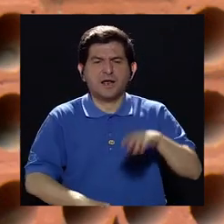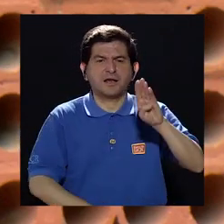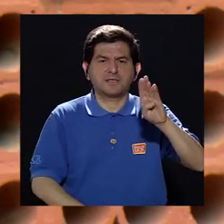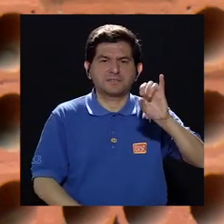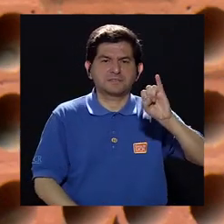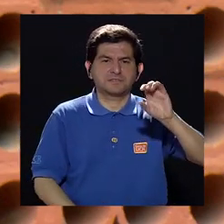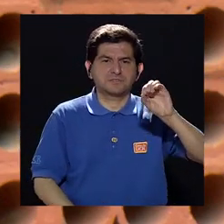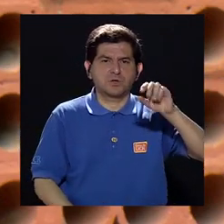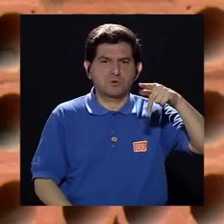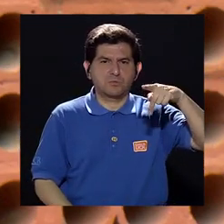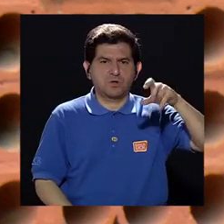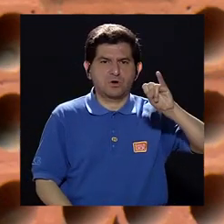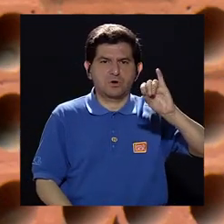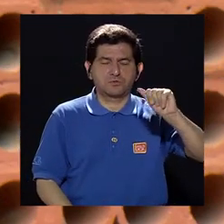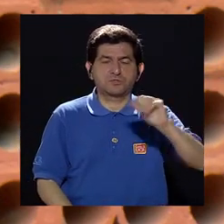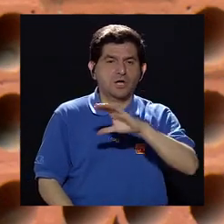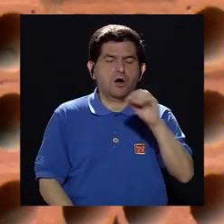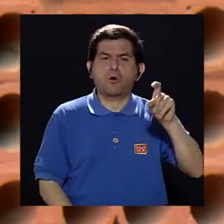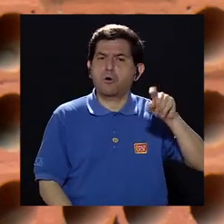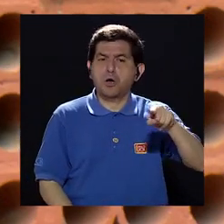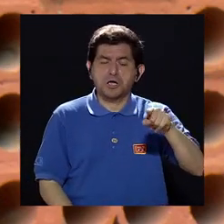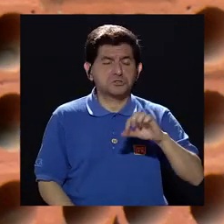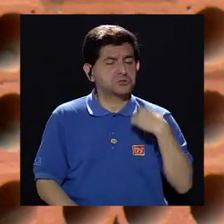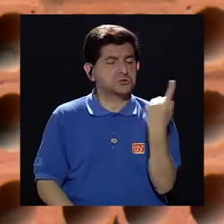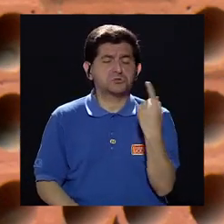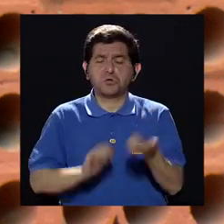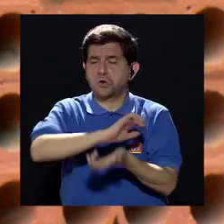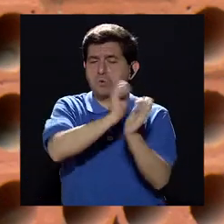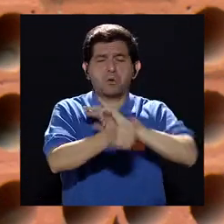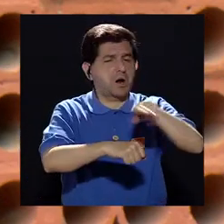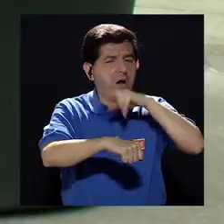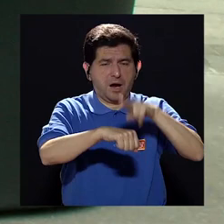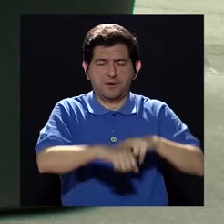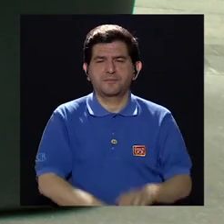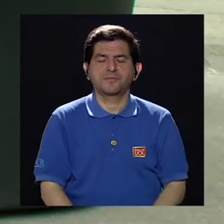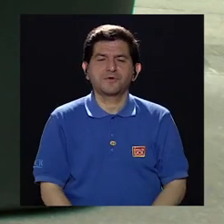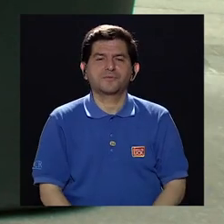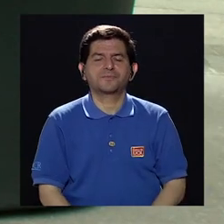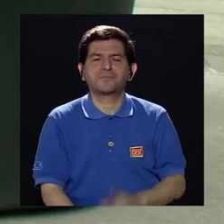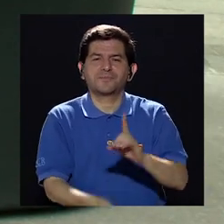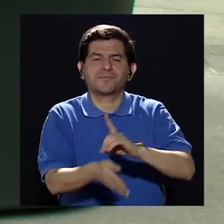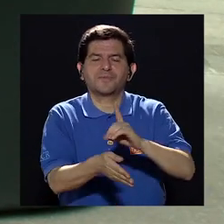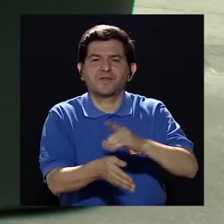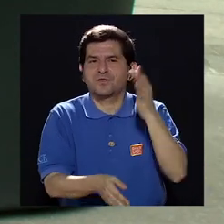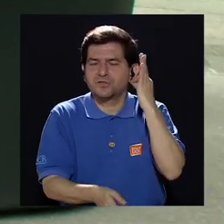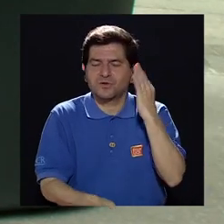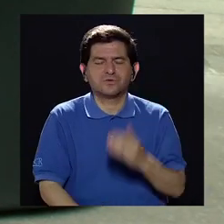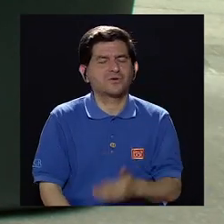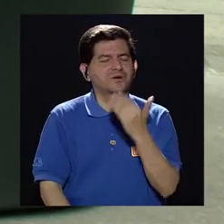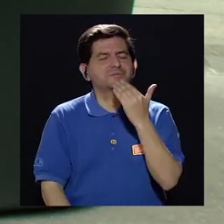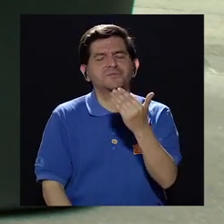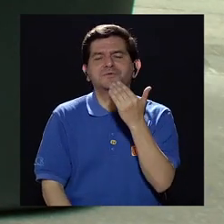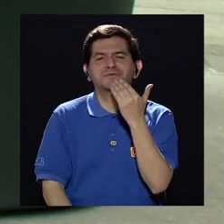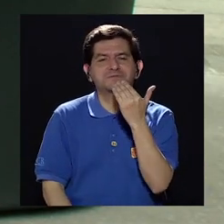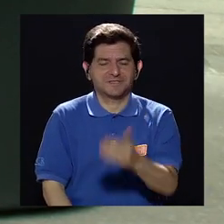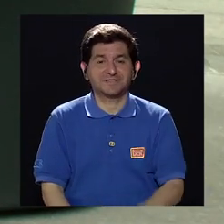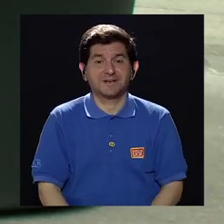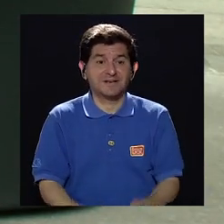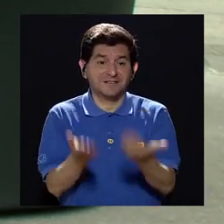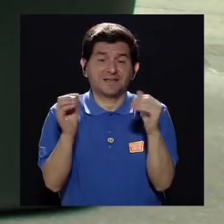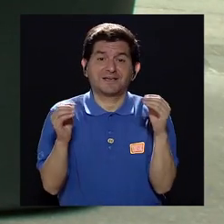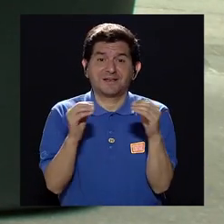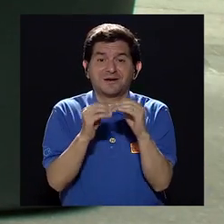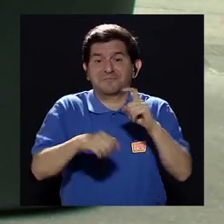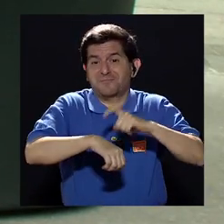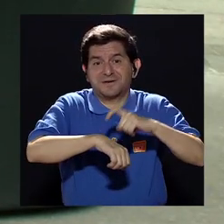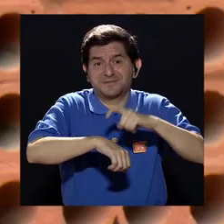cambios normales, porque a veces son cambios normales que nada más nos asustan. Doctor Alfaro, de verdad que muchísimas gracias. Gracias a muy amena. Hubiéramos